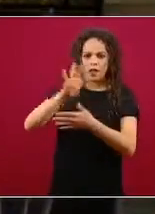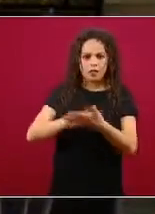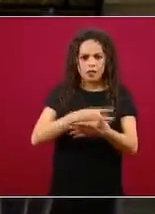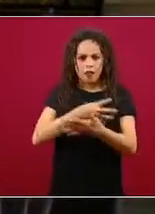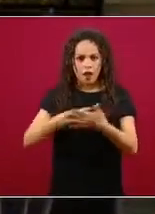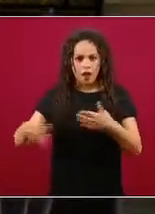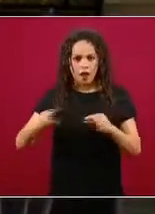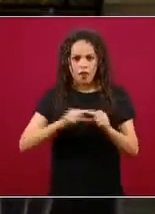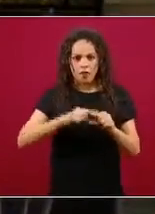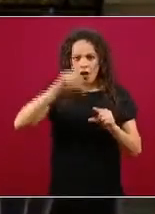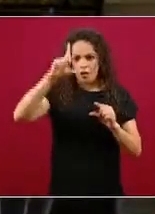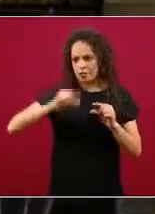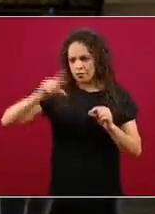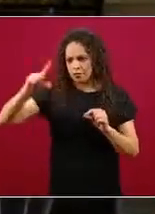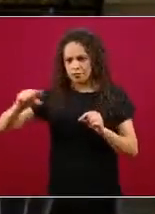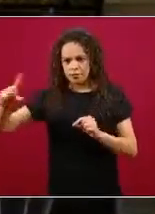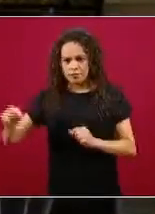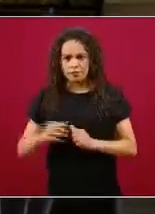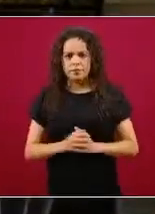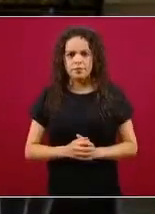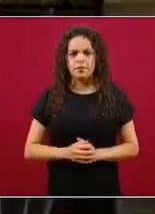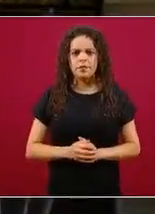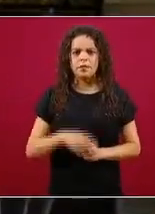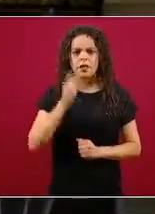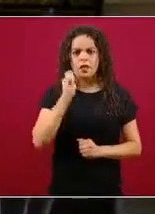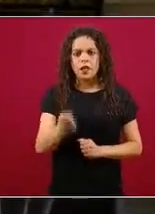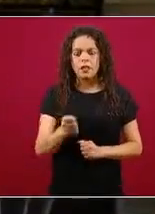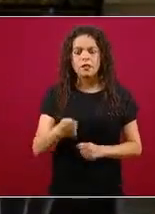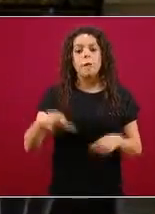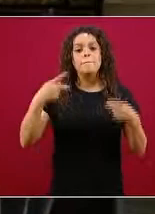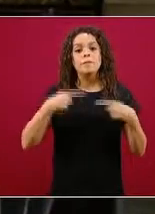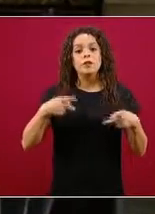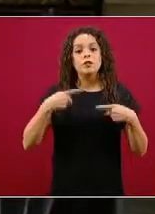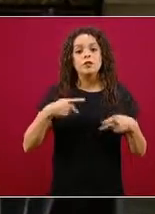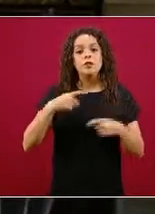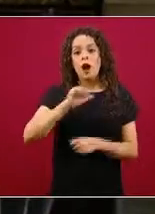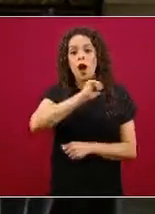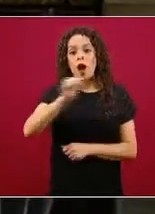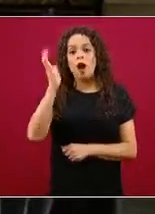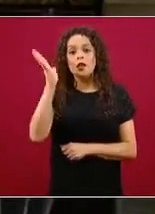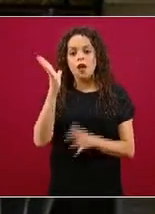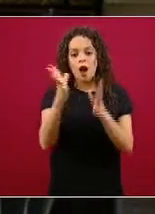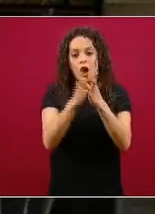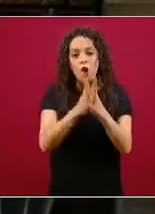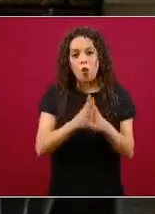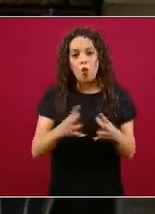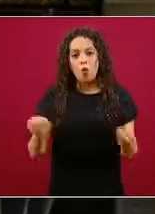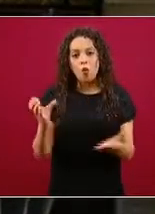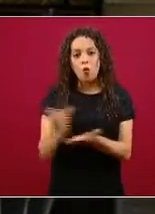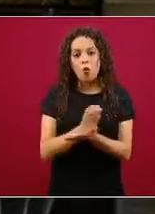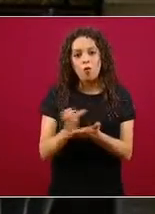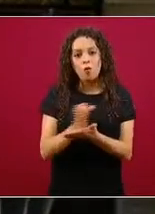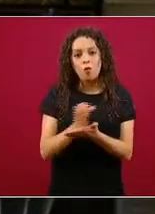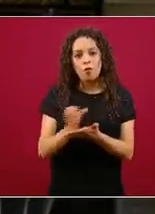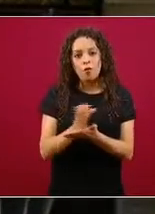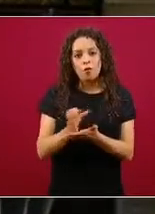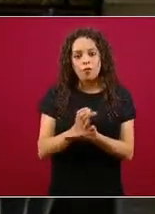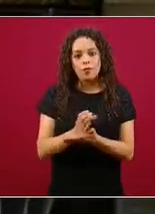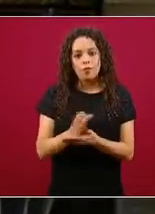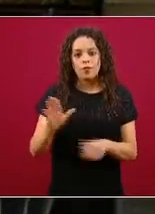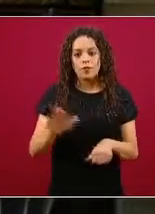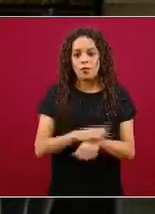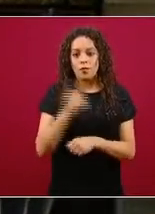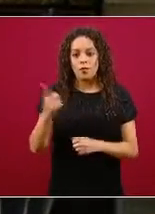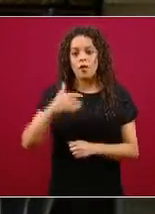pues también de esos casos que ya han sanado, puesto que sí se escucha mucho acerca de la gente pues que ha